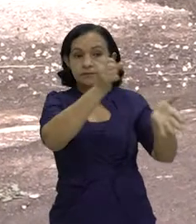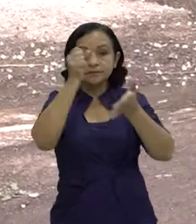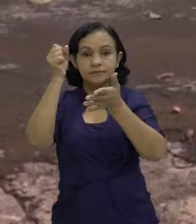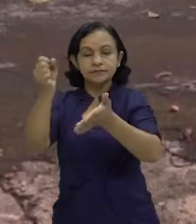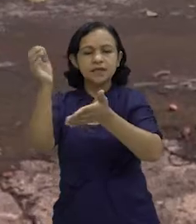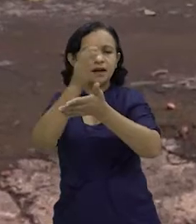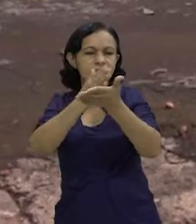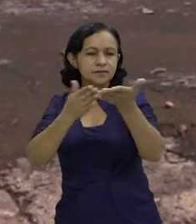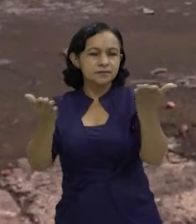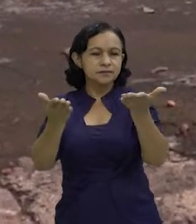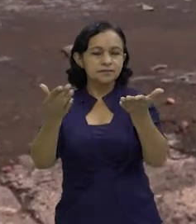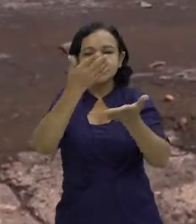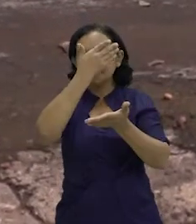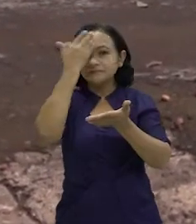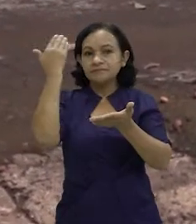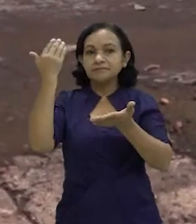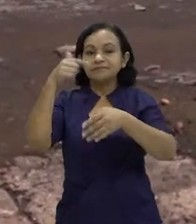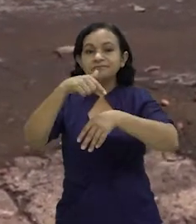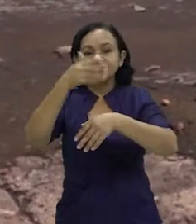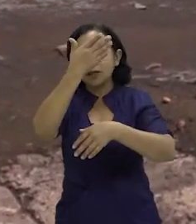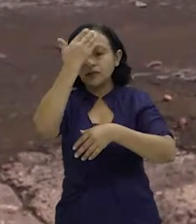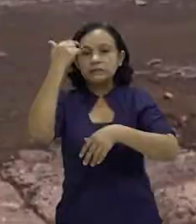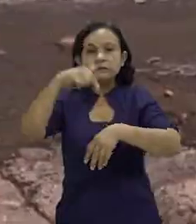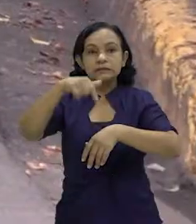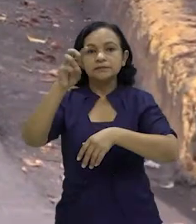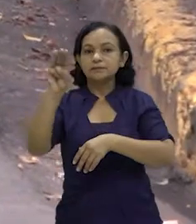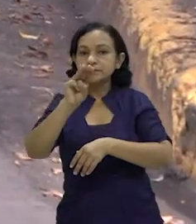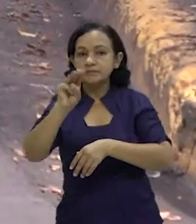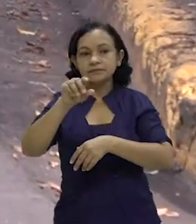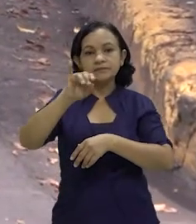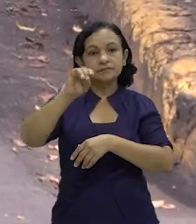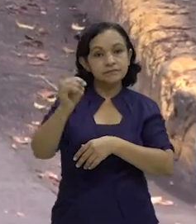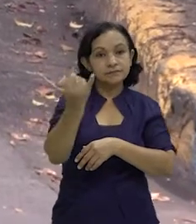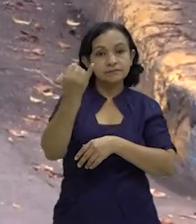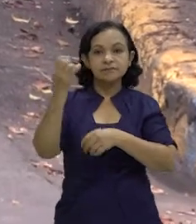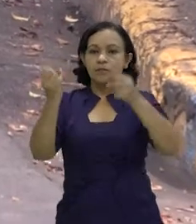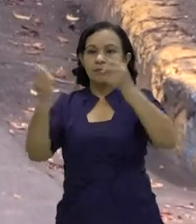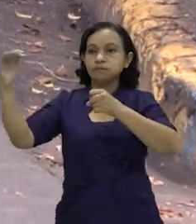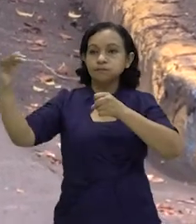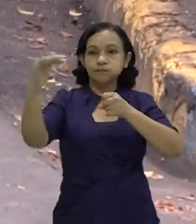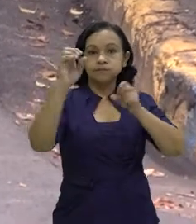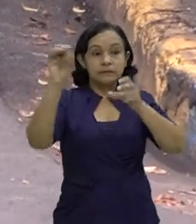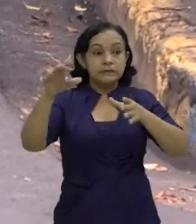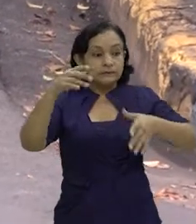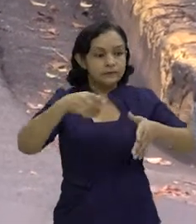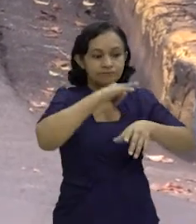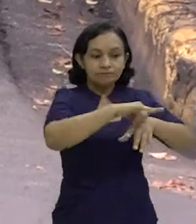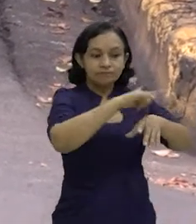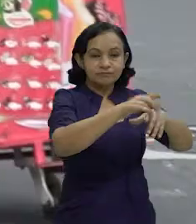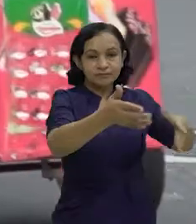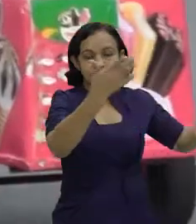pendiente, porque a veces a uno se le va, hasta a uno mismo, veces, hoy es martes, hoy es jueves, hoy pasa la basura, entonces hasta esa hora uno